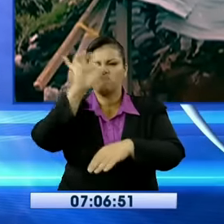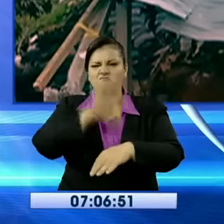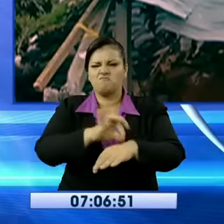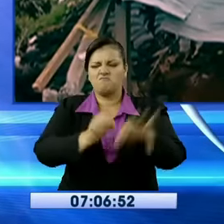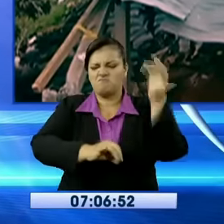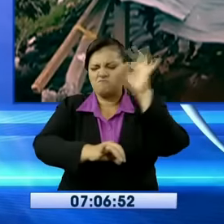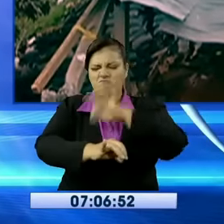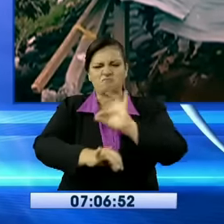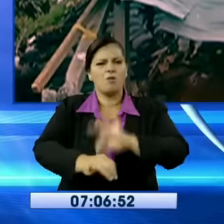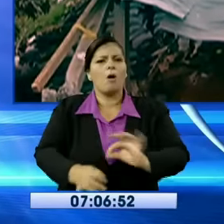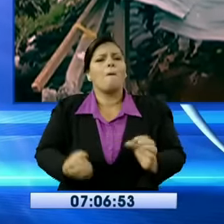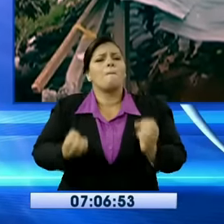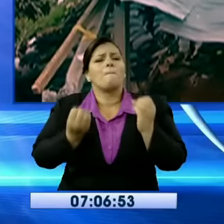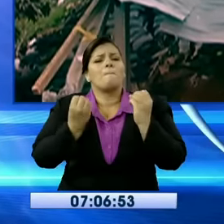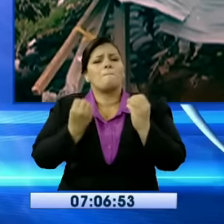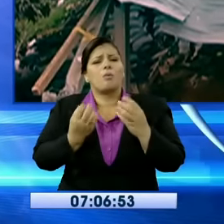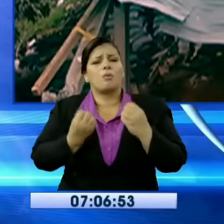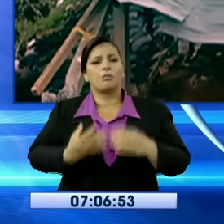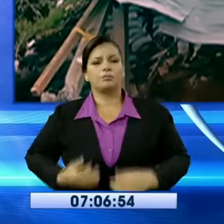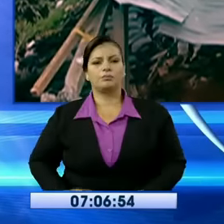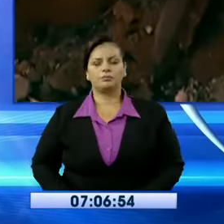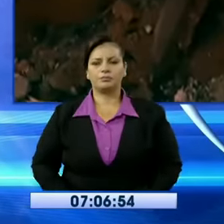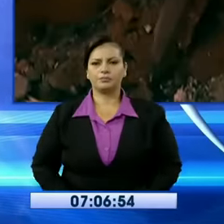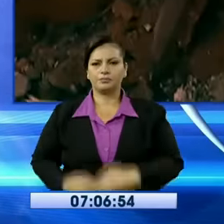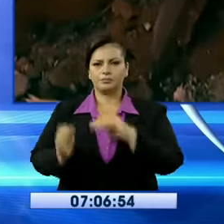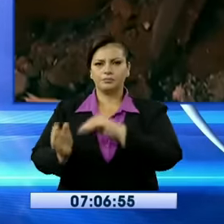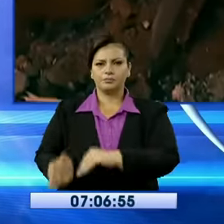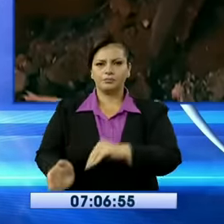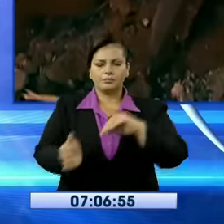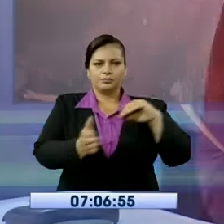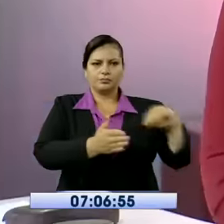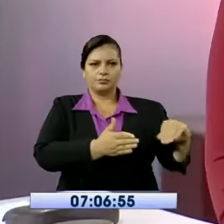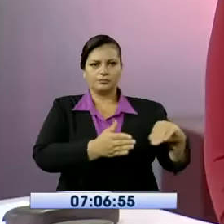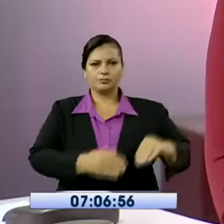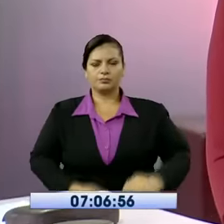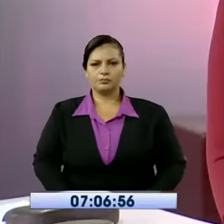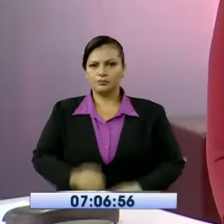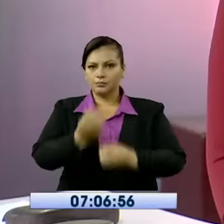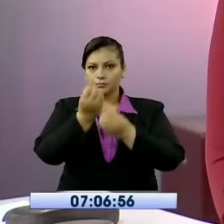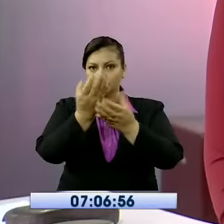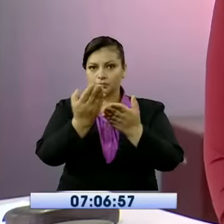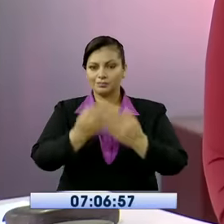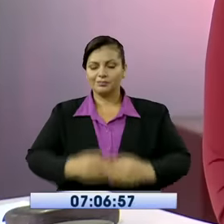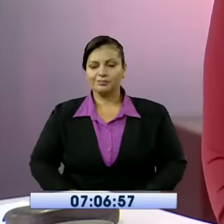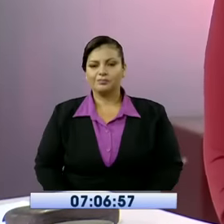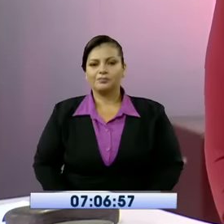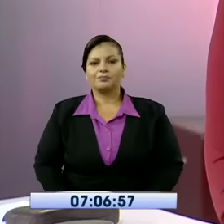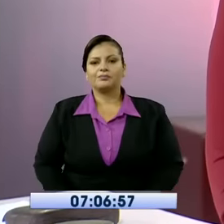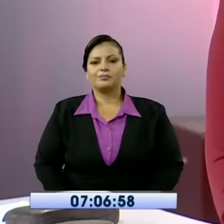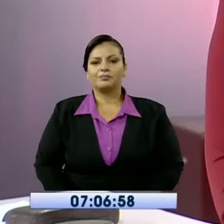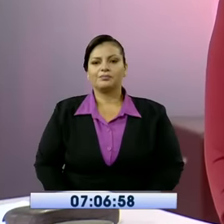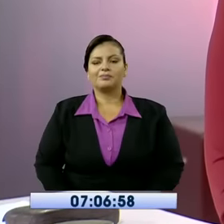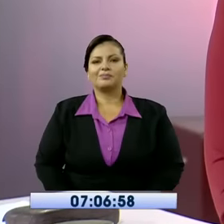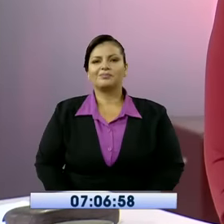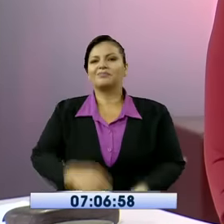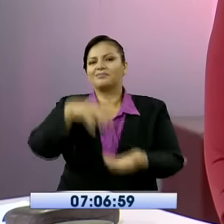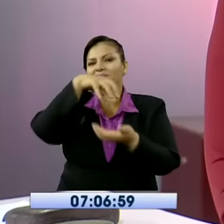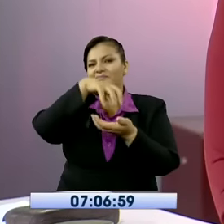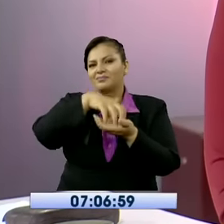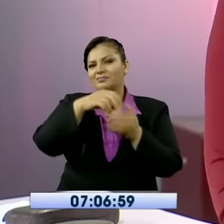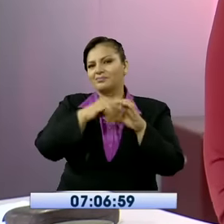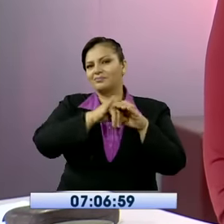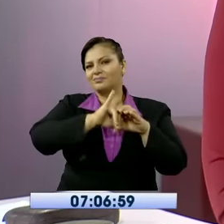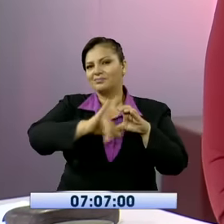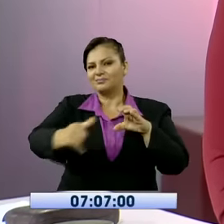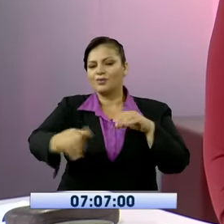Así es. Claro que sí. Bueno, vamos a cambiar de tema para contarles que la Ruta Spondilus es un recorrido por algunos